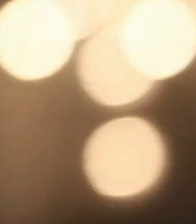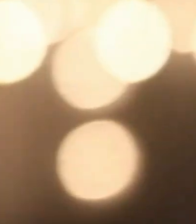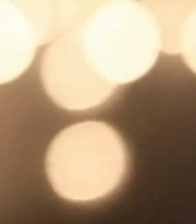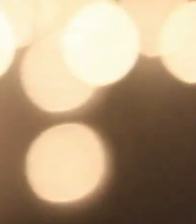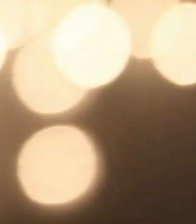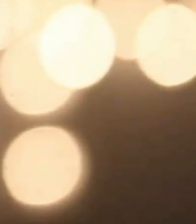¡Gracias! Gracias por el